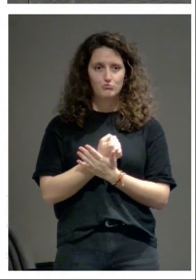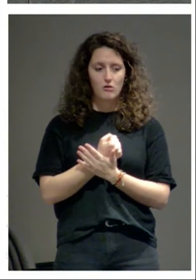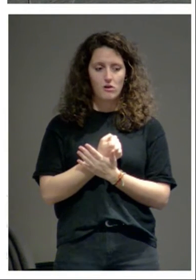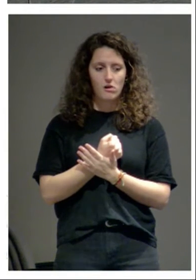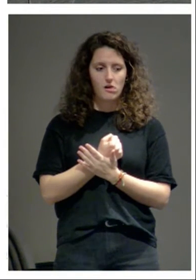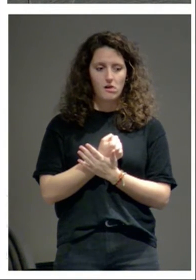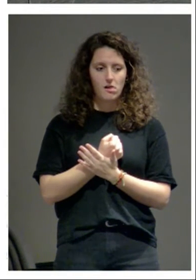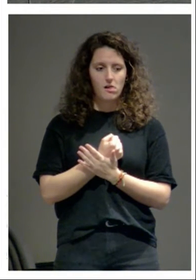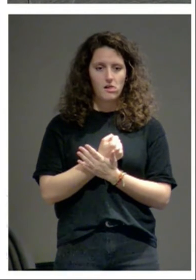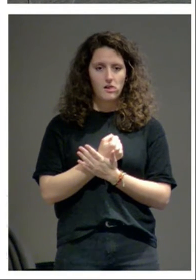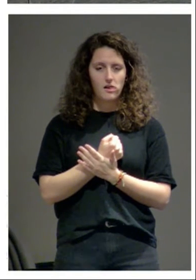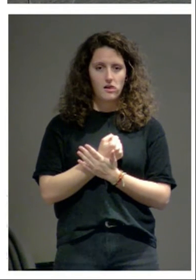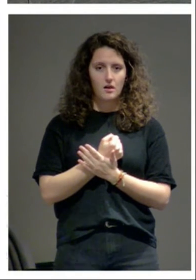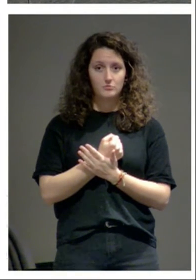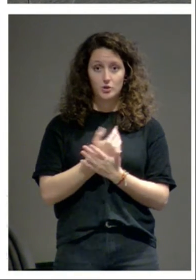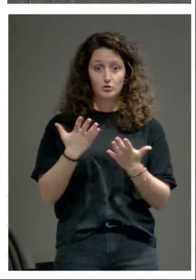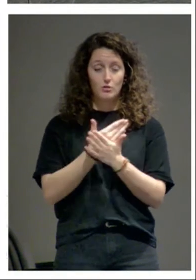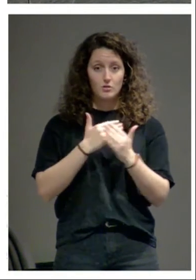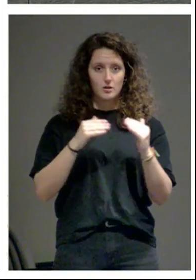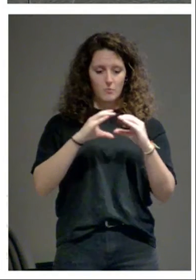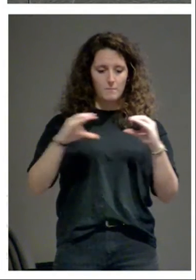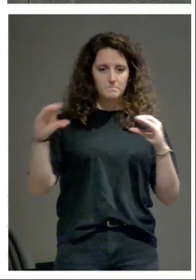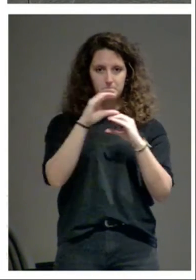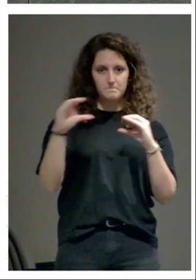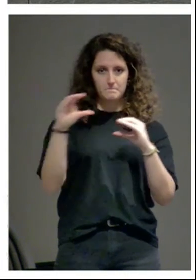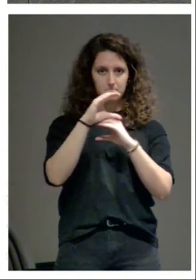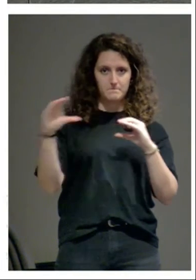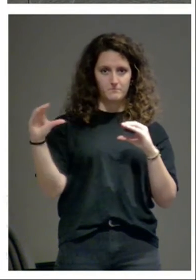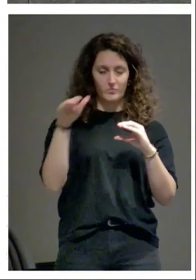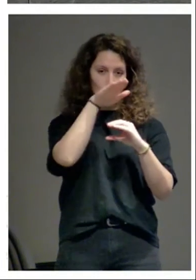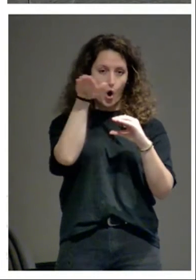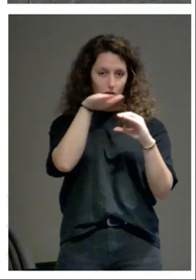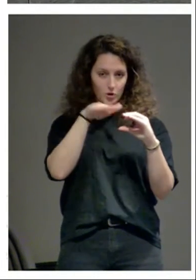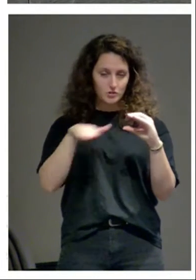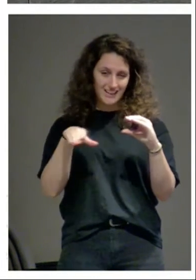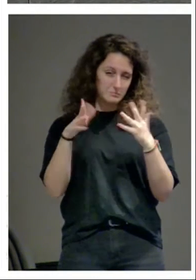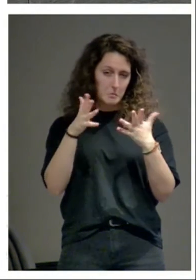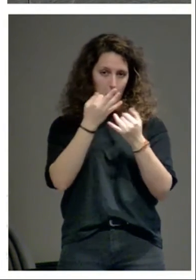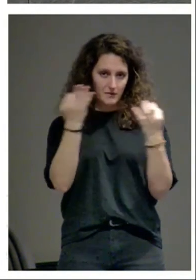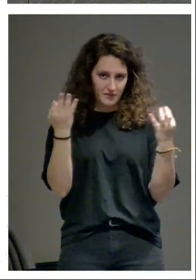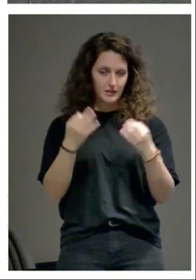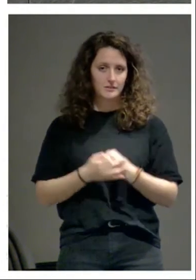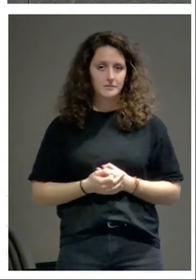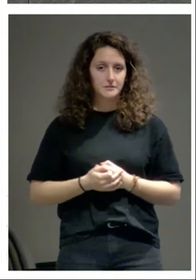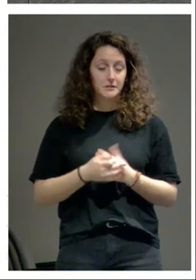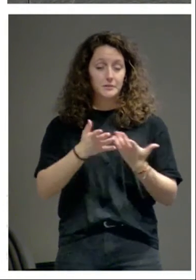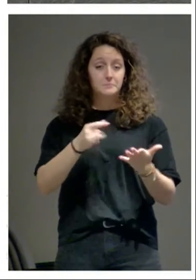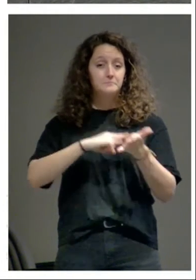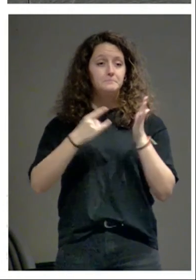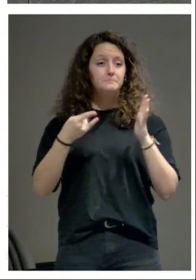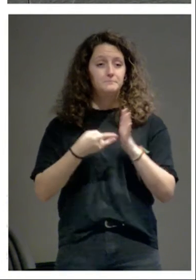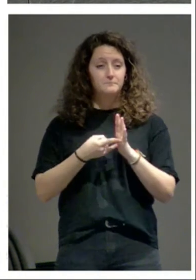los asentamientos horizontales todas las hiladas horizontales más o menos perfectas bueno pues este sistema